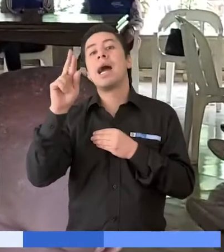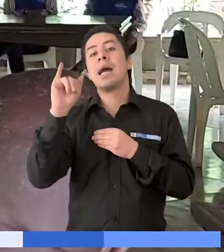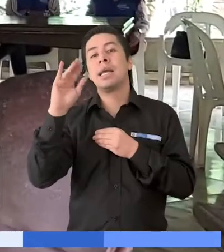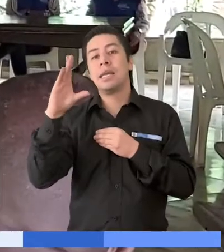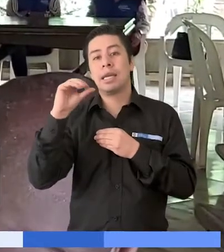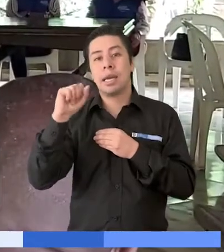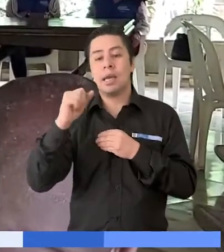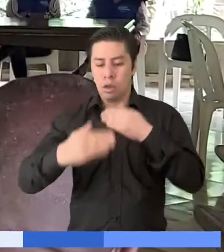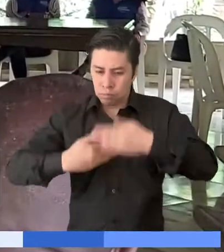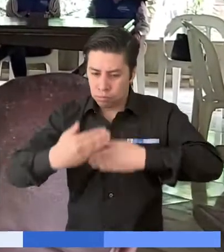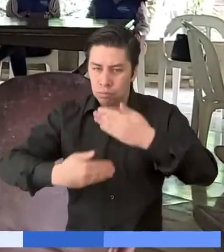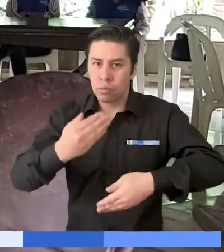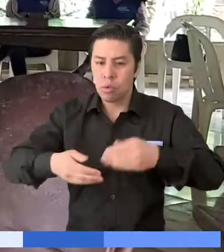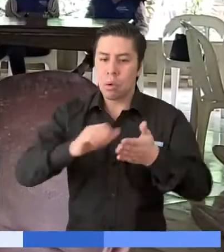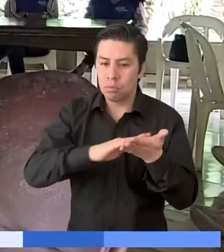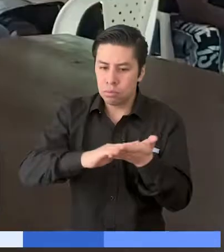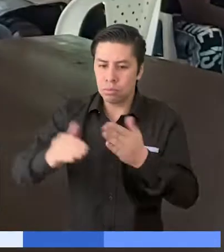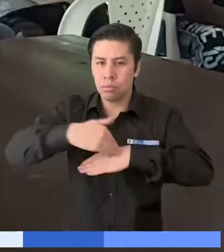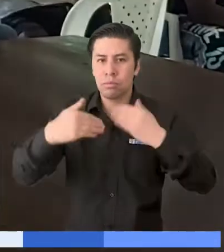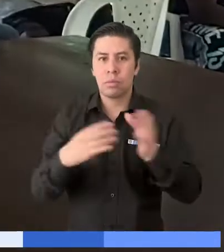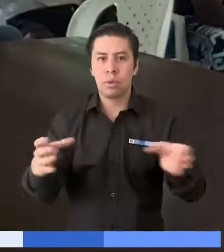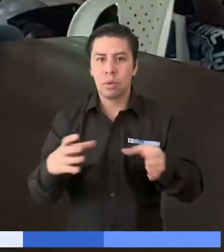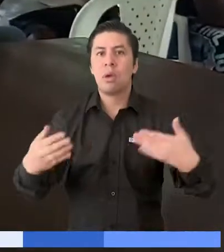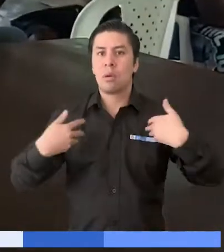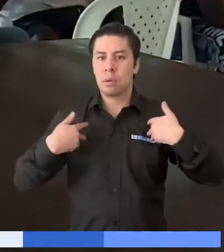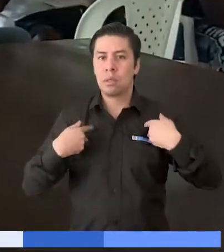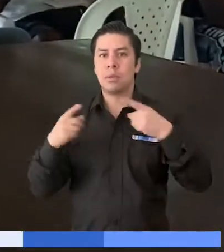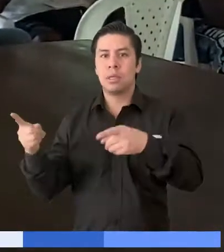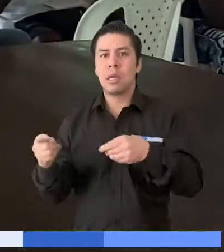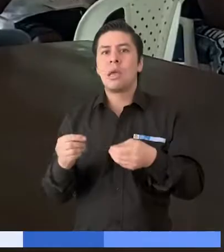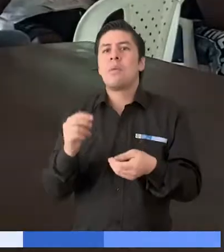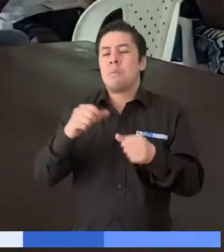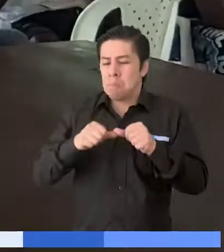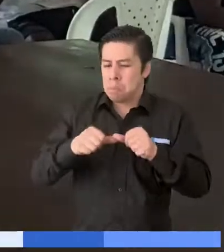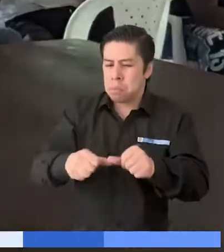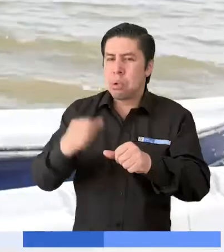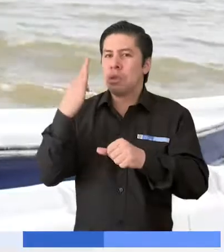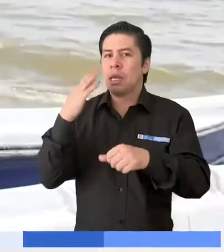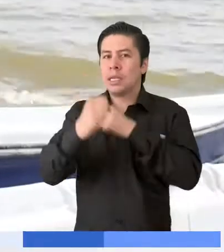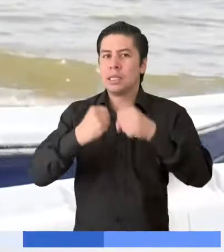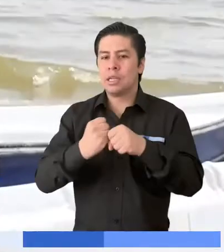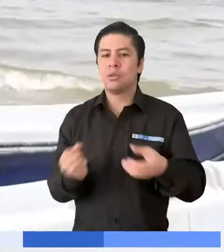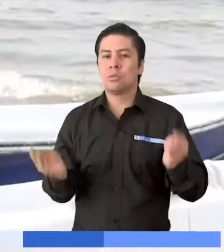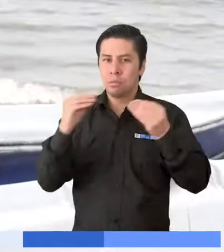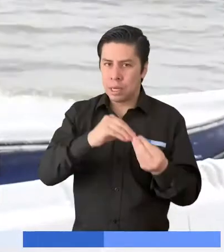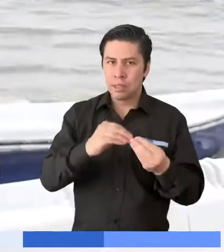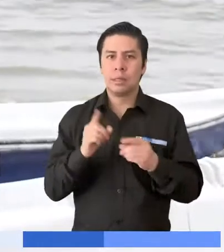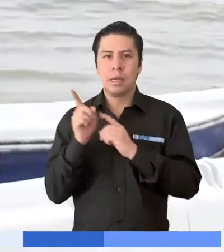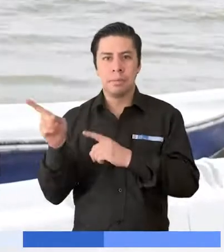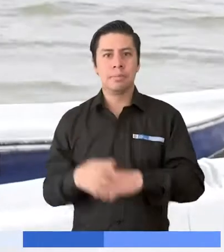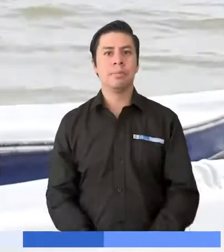su proceso de reparación colectiva con la unidad para las víctimas por alrededor de tres años. Es una medida de indemnización